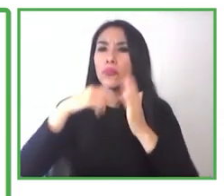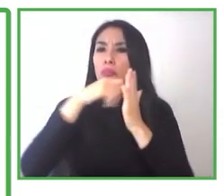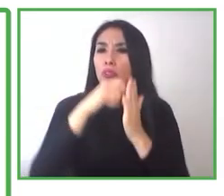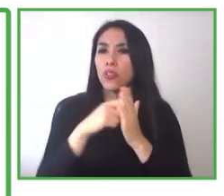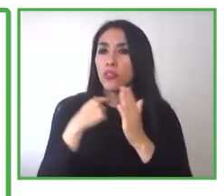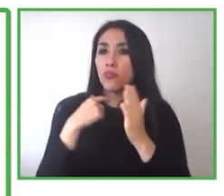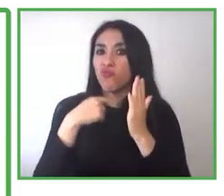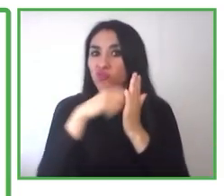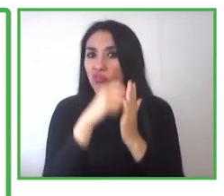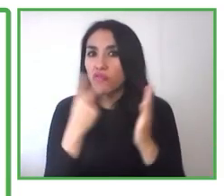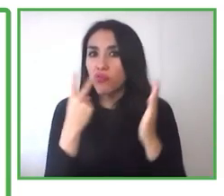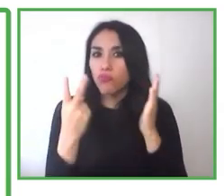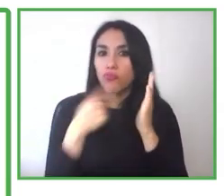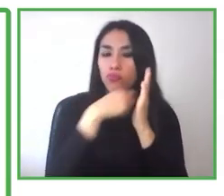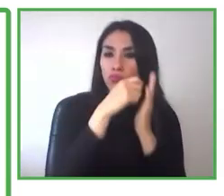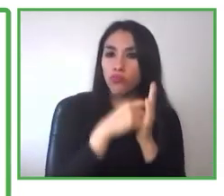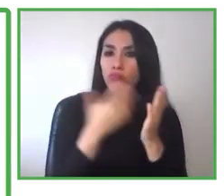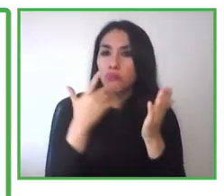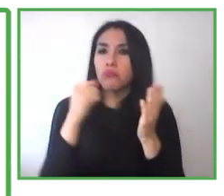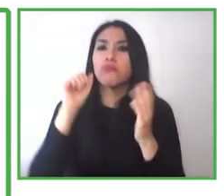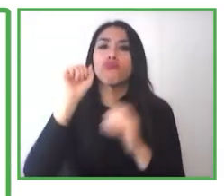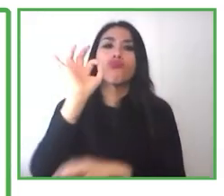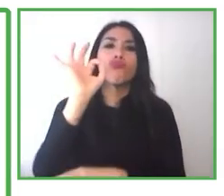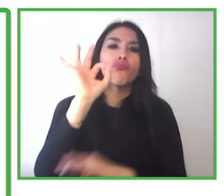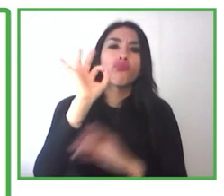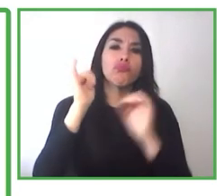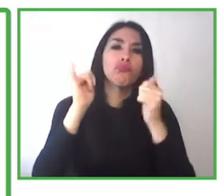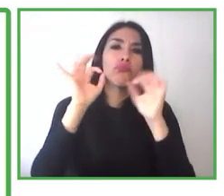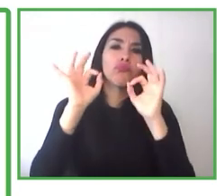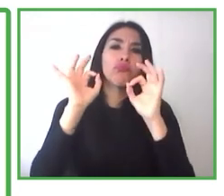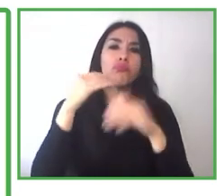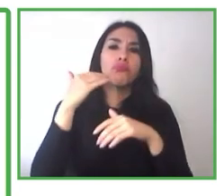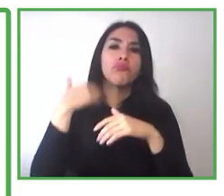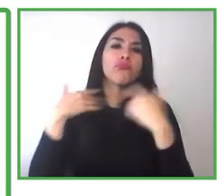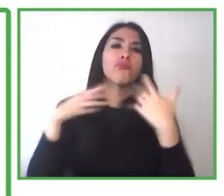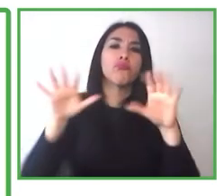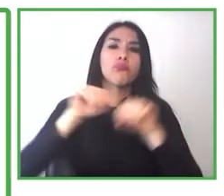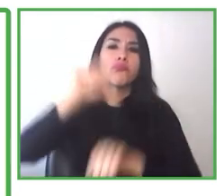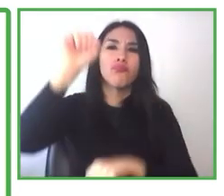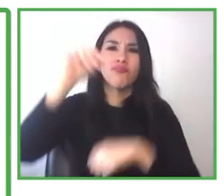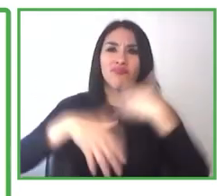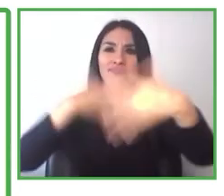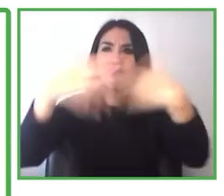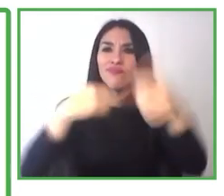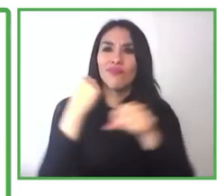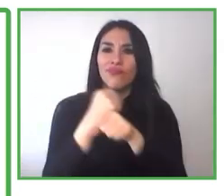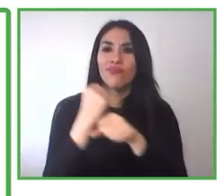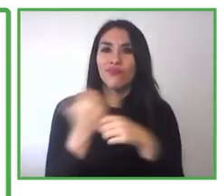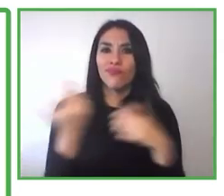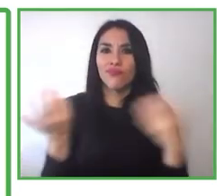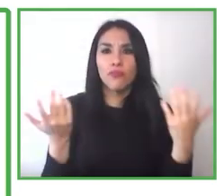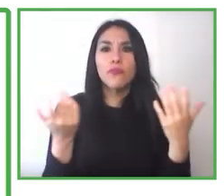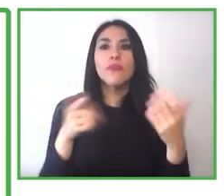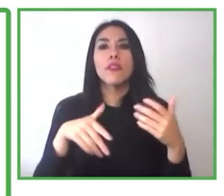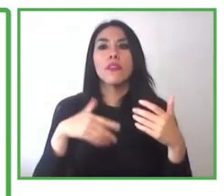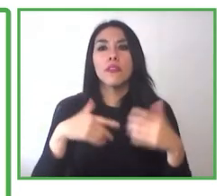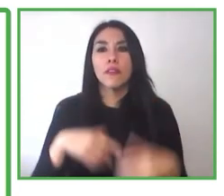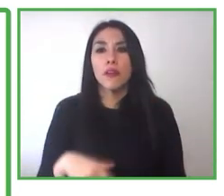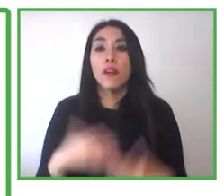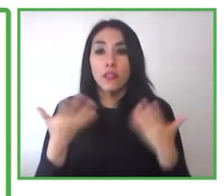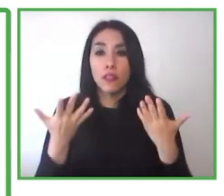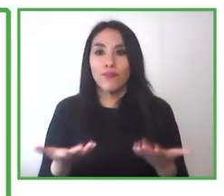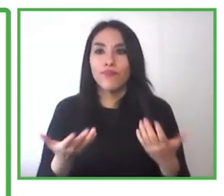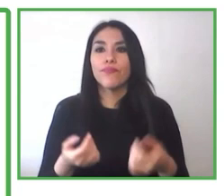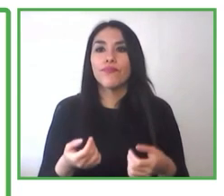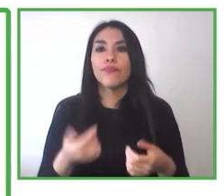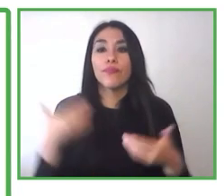laboral. ¿Y qué hemos hecho durante estos años? Chile Valora es una institución que tiene 12 años de vida. Todavía